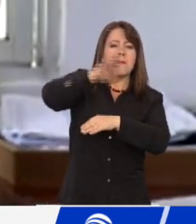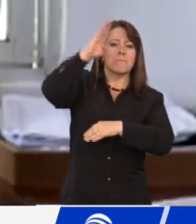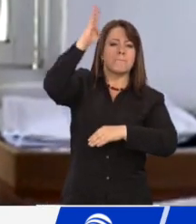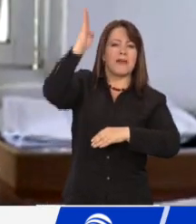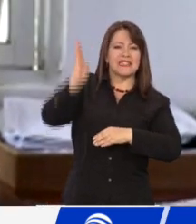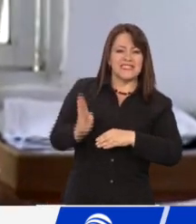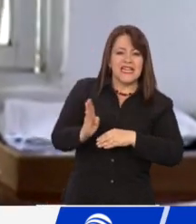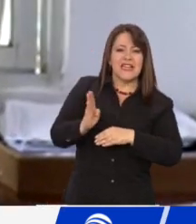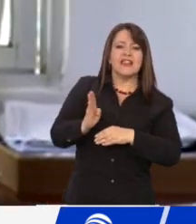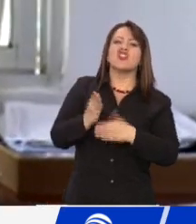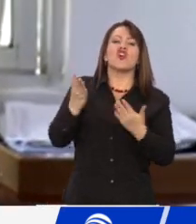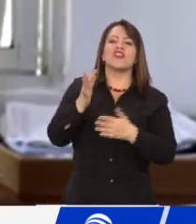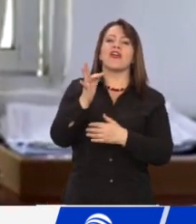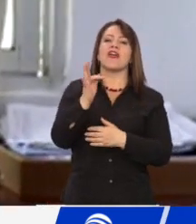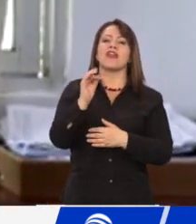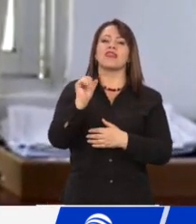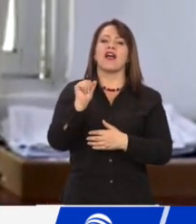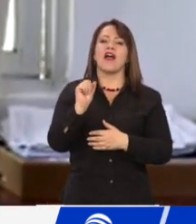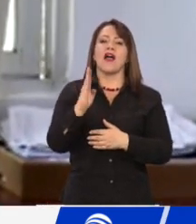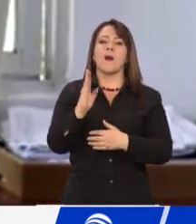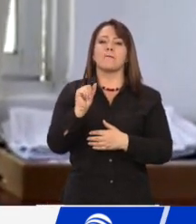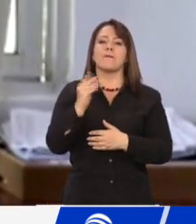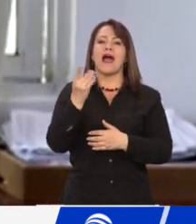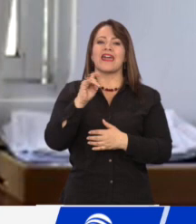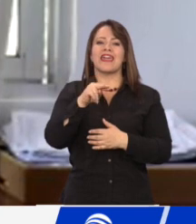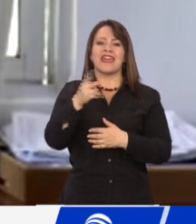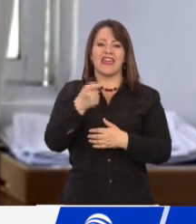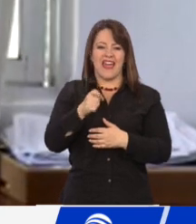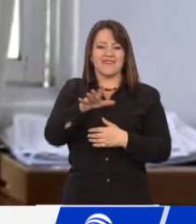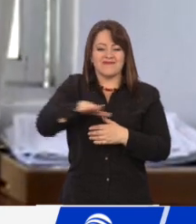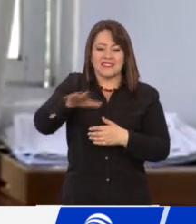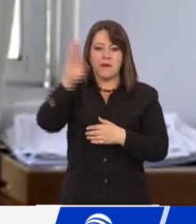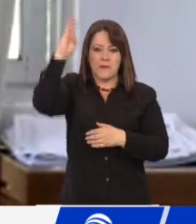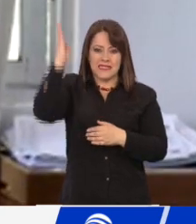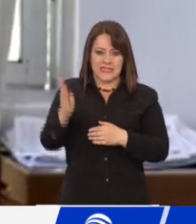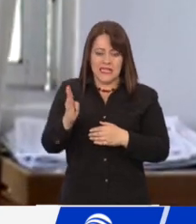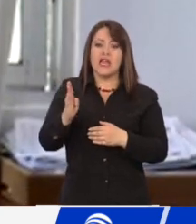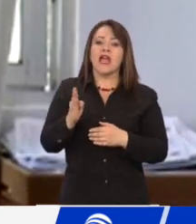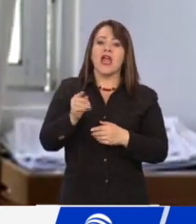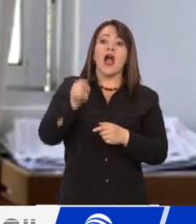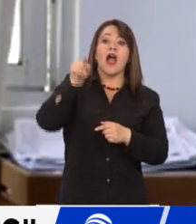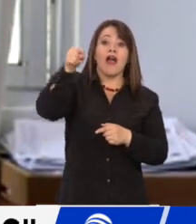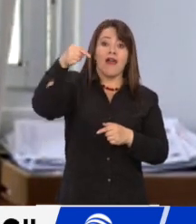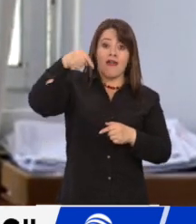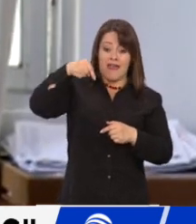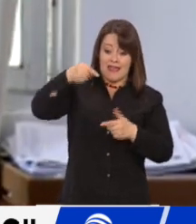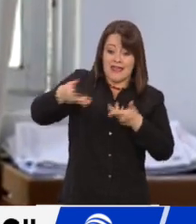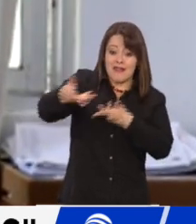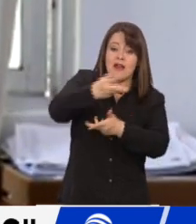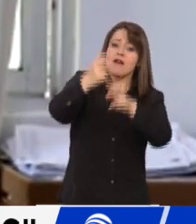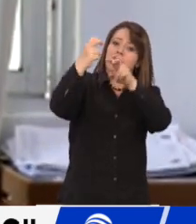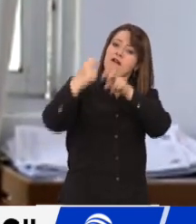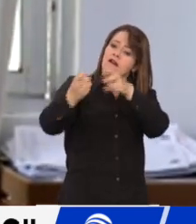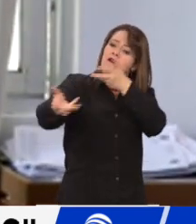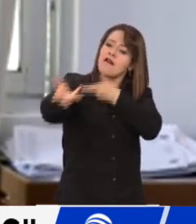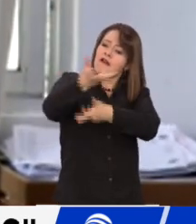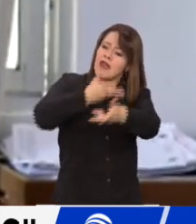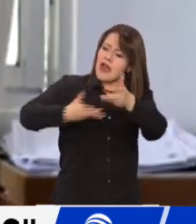por la parte de Tabatinga como de Perú por la parte de Loreto. Alcanzamos a hacer una mesa, hicimos unos compromisos.